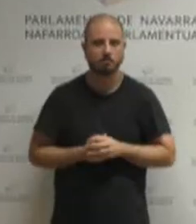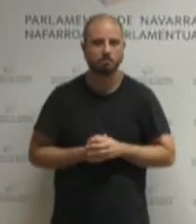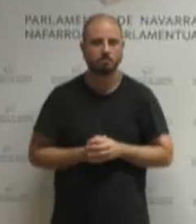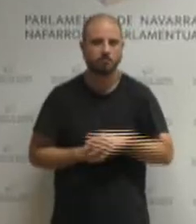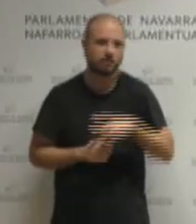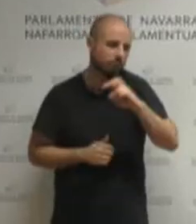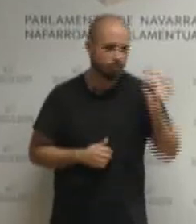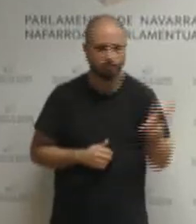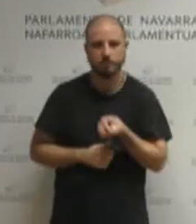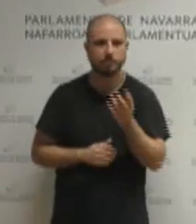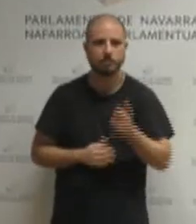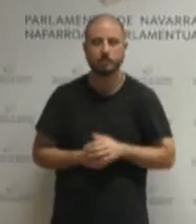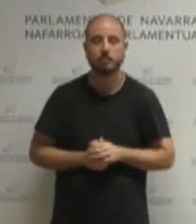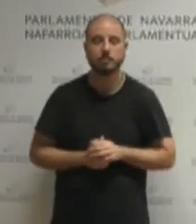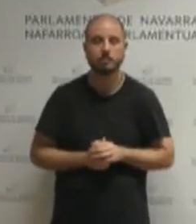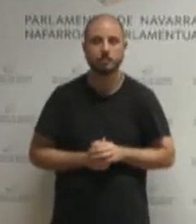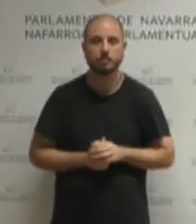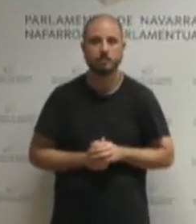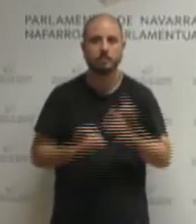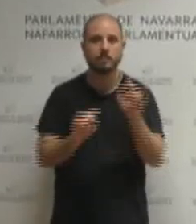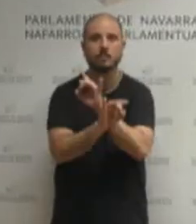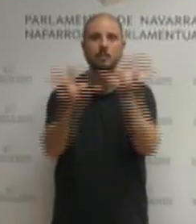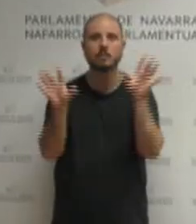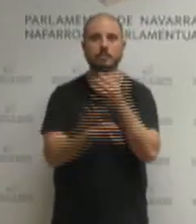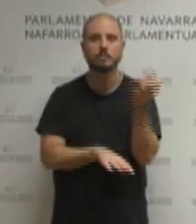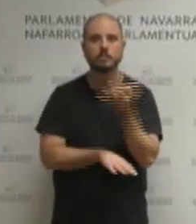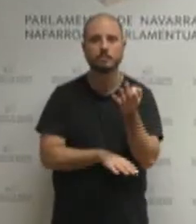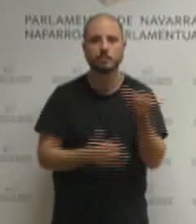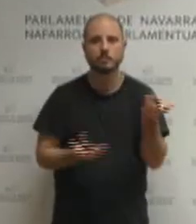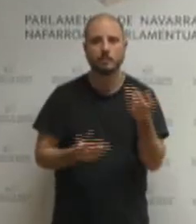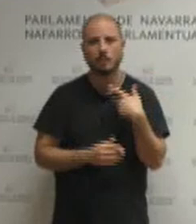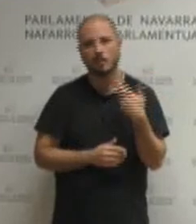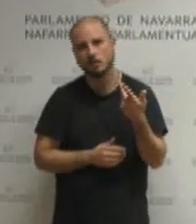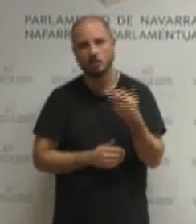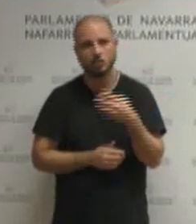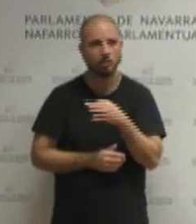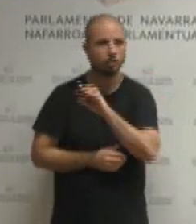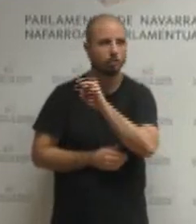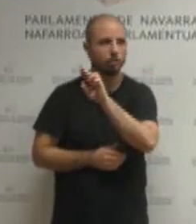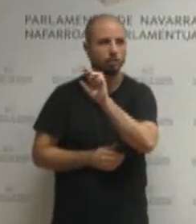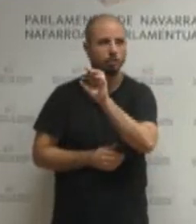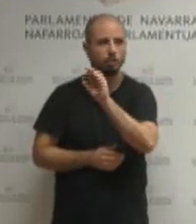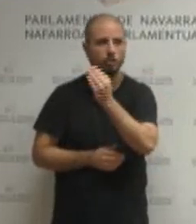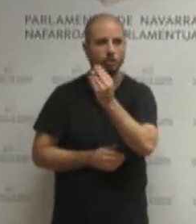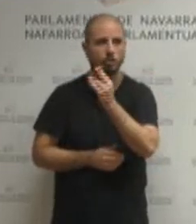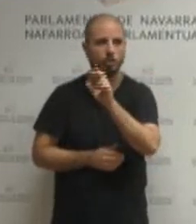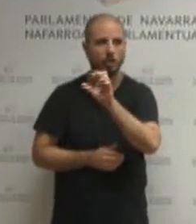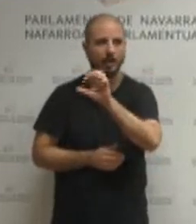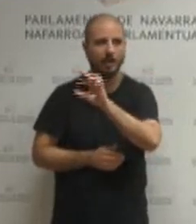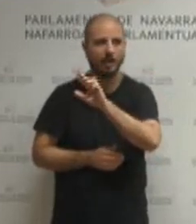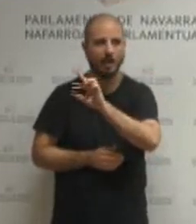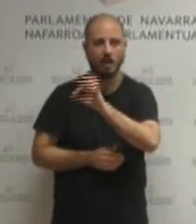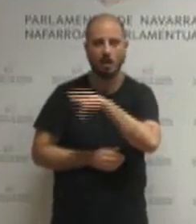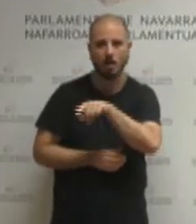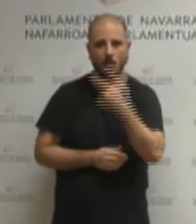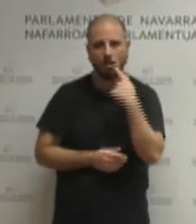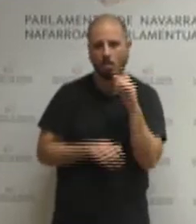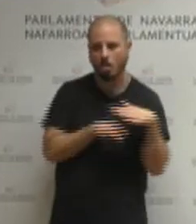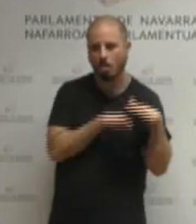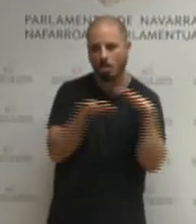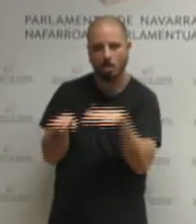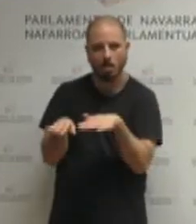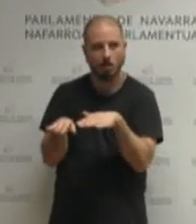jokoari jarraitzen ari zaiola gobernoa edo gobernoan lehen